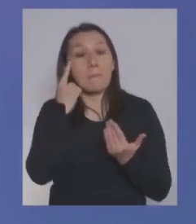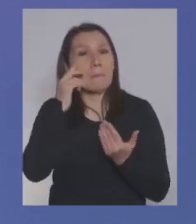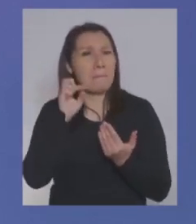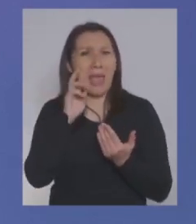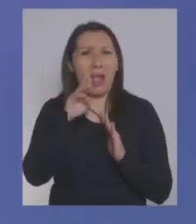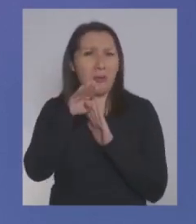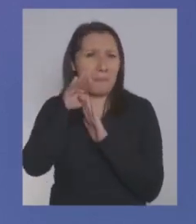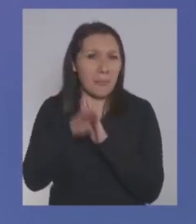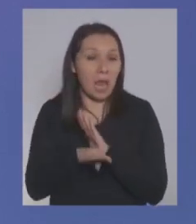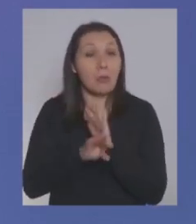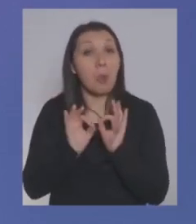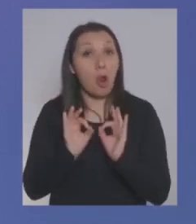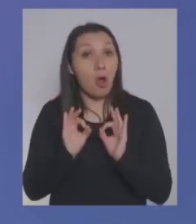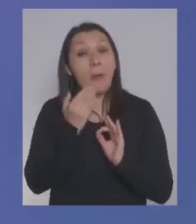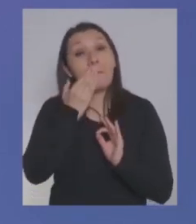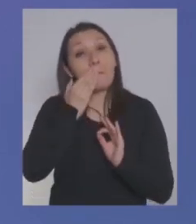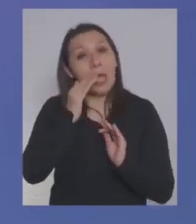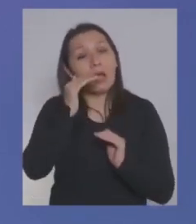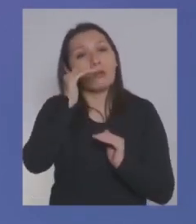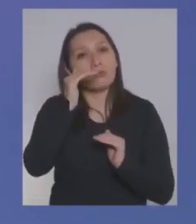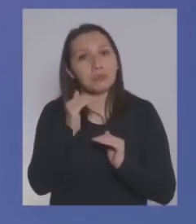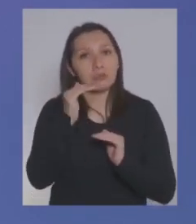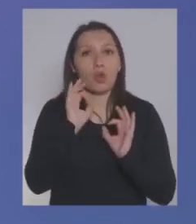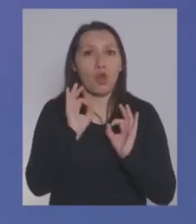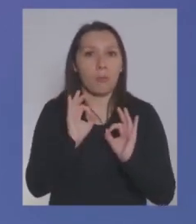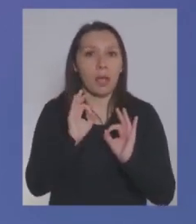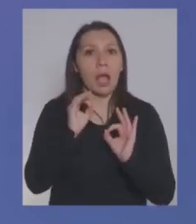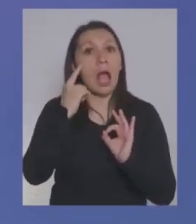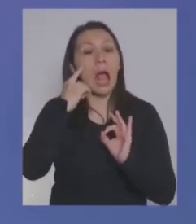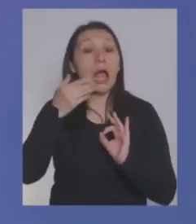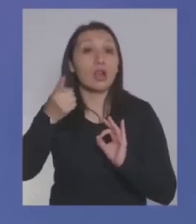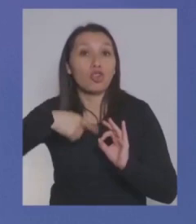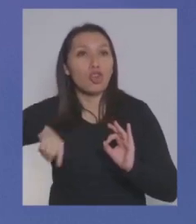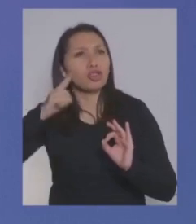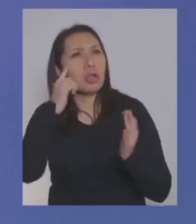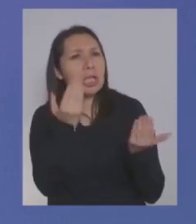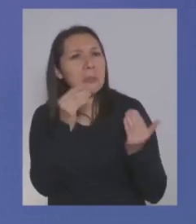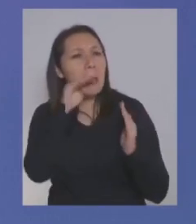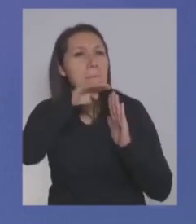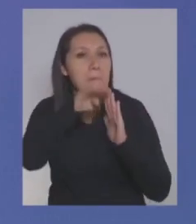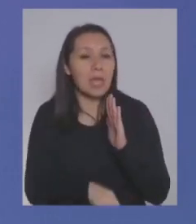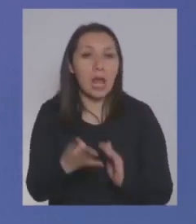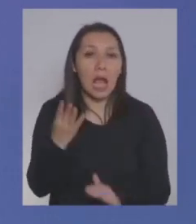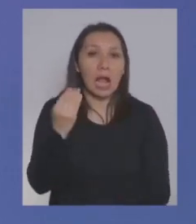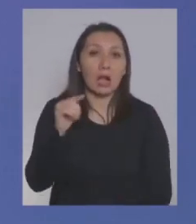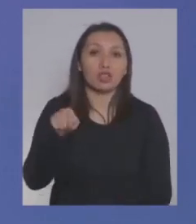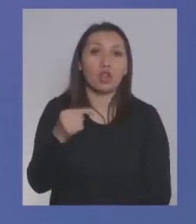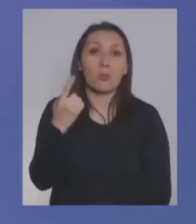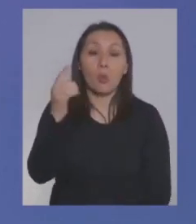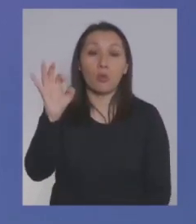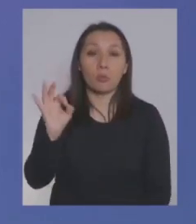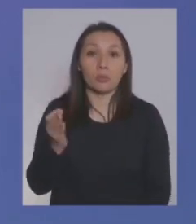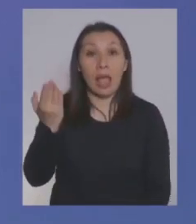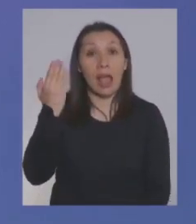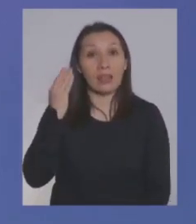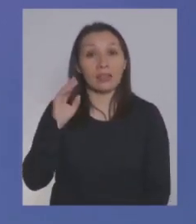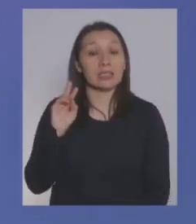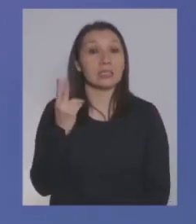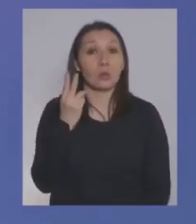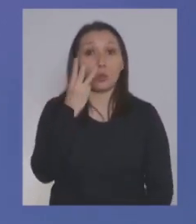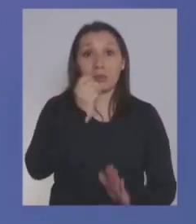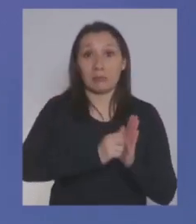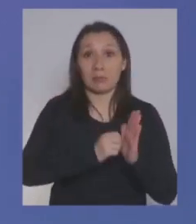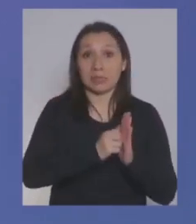Es mejor o es una caída menor, si usted prefiere, que el 14,1% que tuvimos de caída durante el segundo